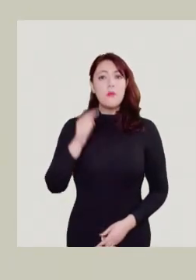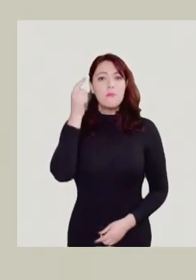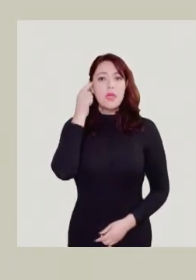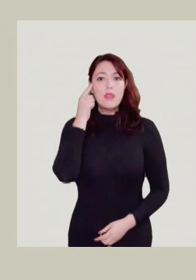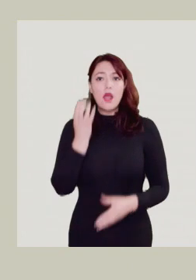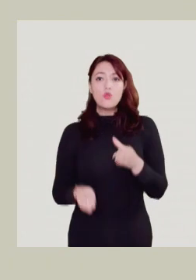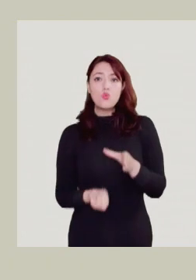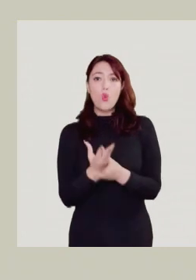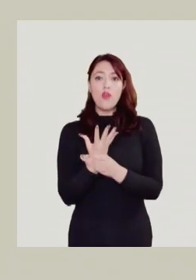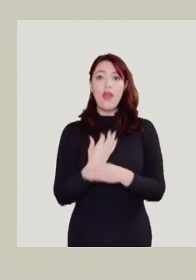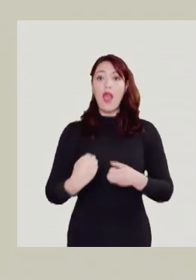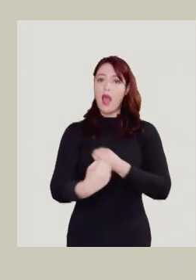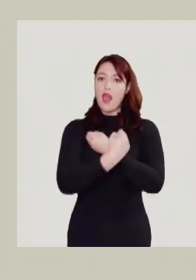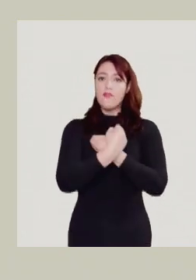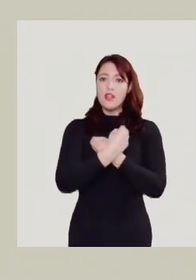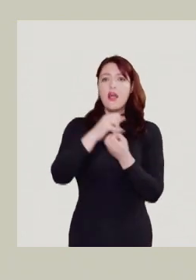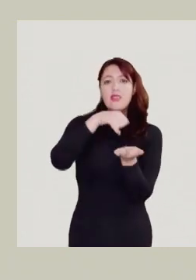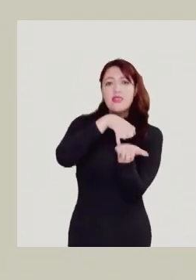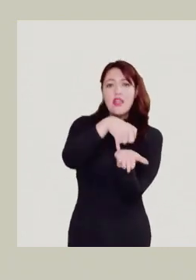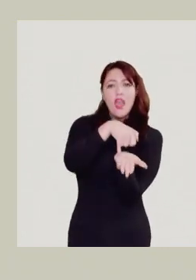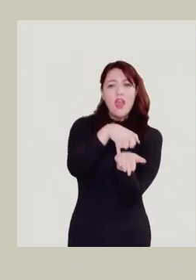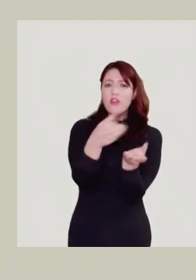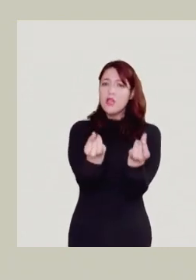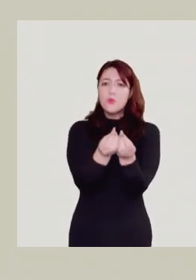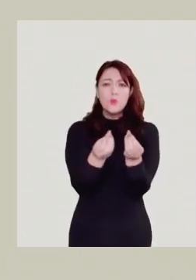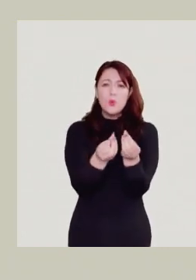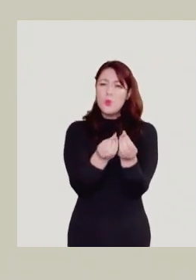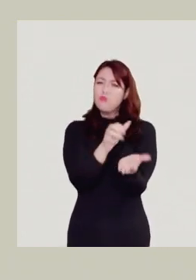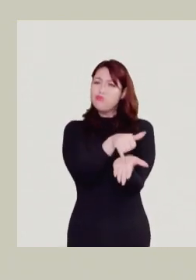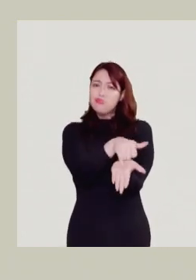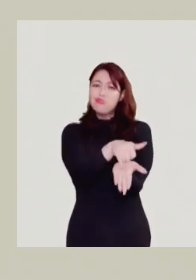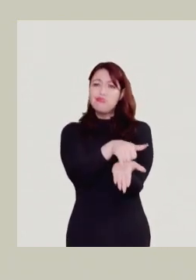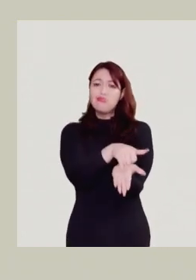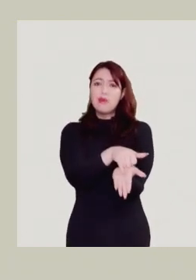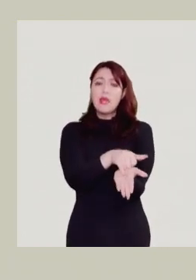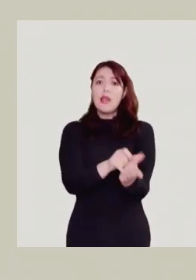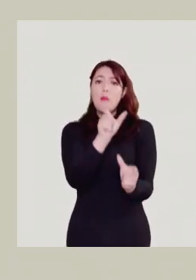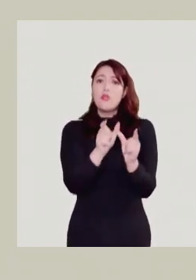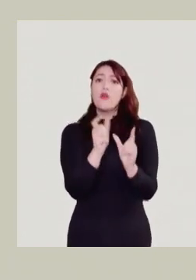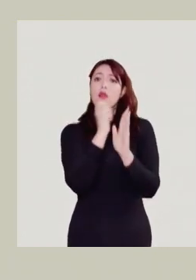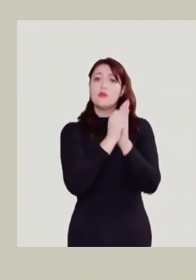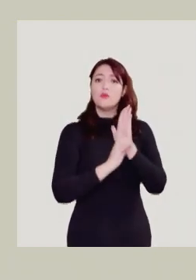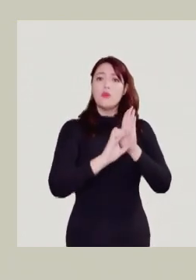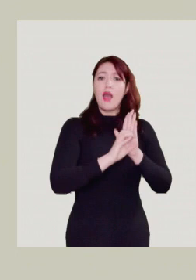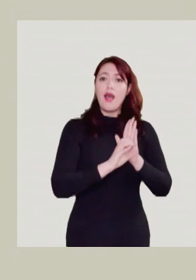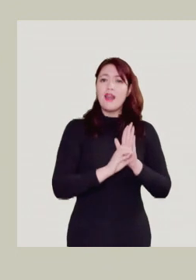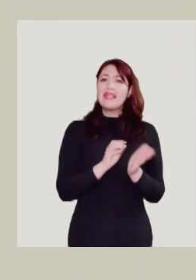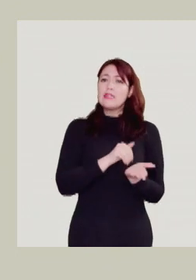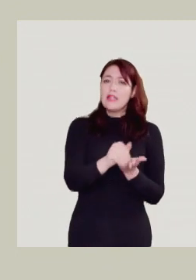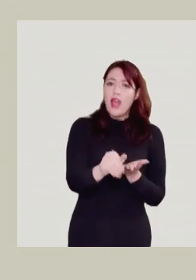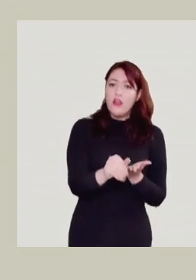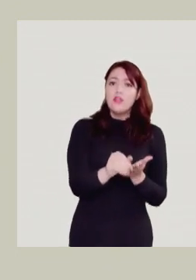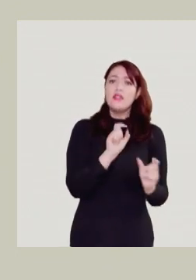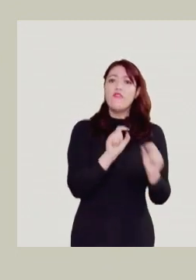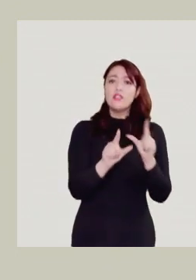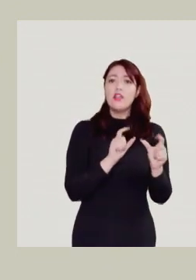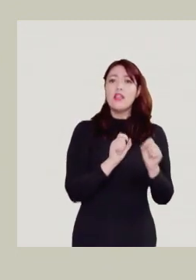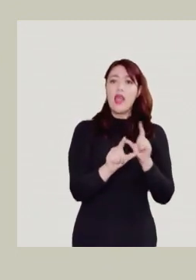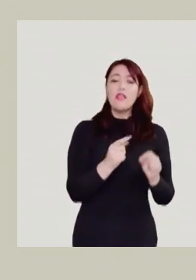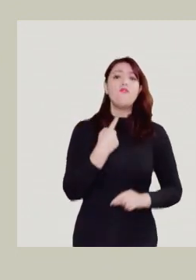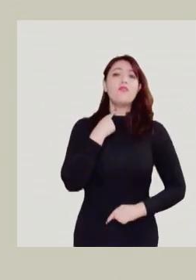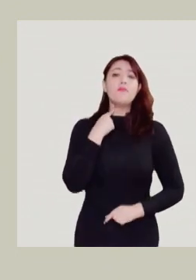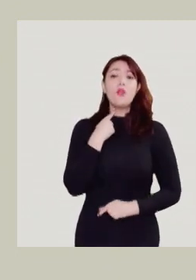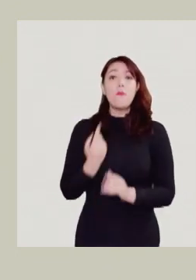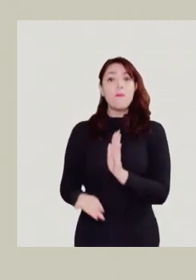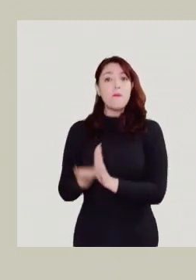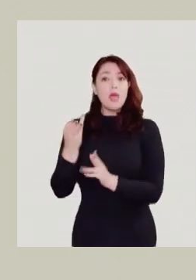Si piensa que en la nueva a carabineros lo debilitan bastante. Y más encima los convencionales rechazaron que hubiera una defensoría de víctimas. Pero aprobaron